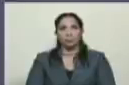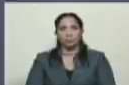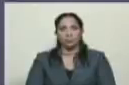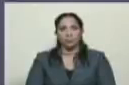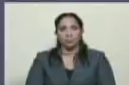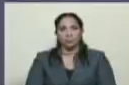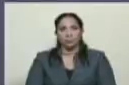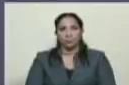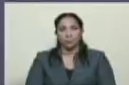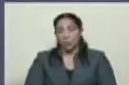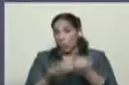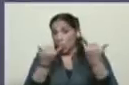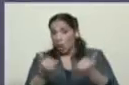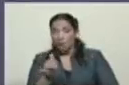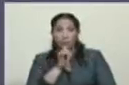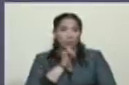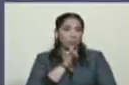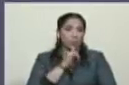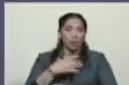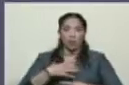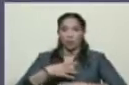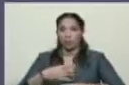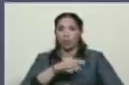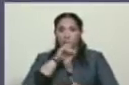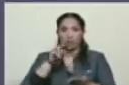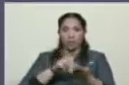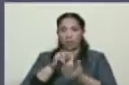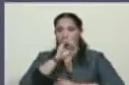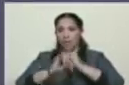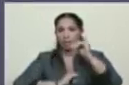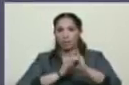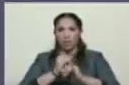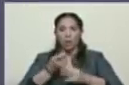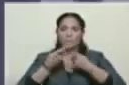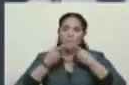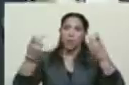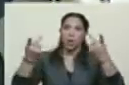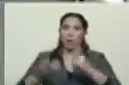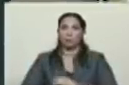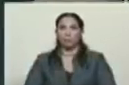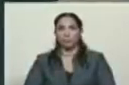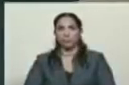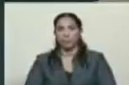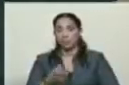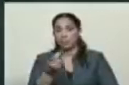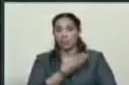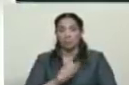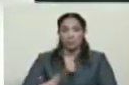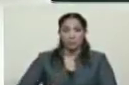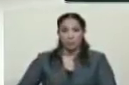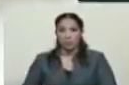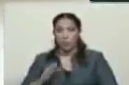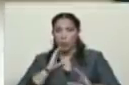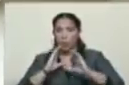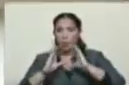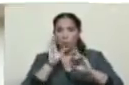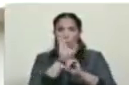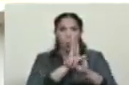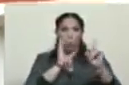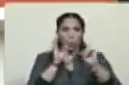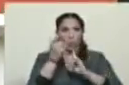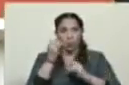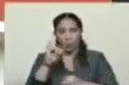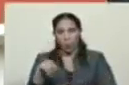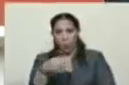Se genera información de interés nacional e internacional y las declaraciones las ofrece el Vicepresidente Sectorial de Comunicación y Cultura,